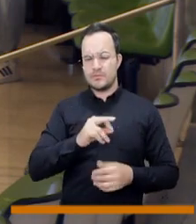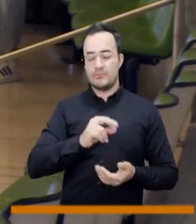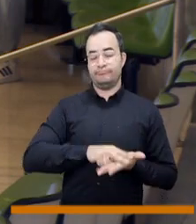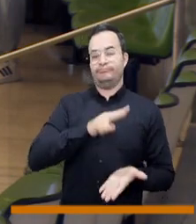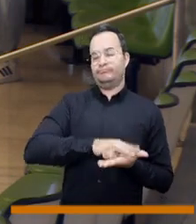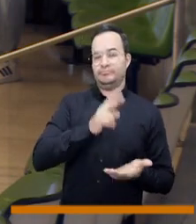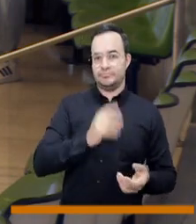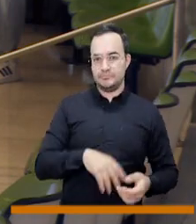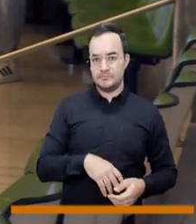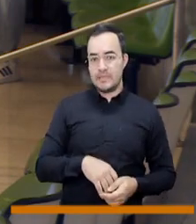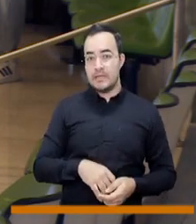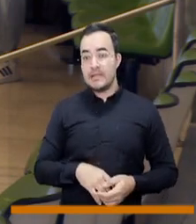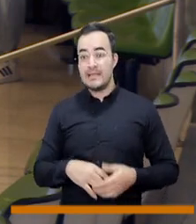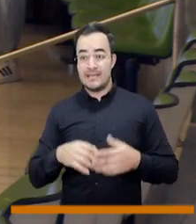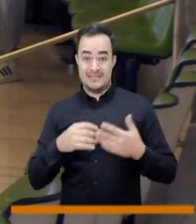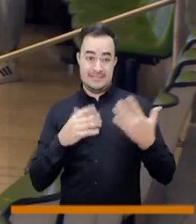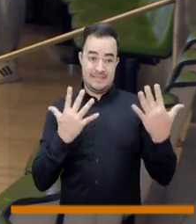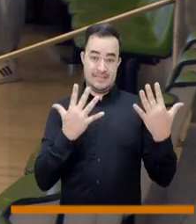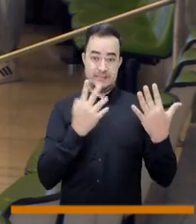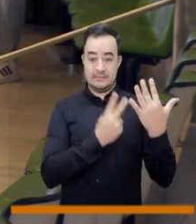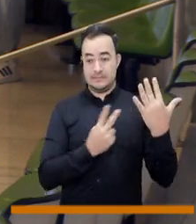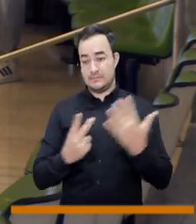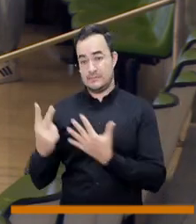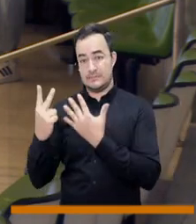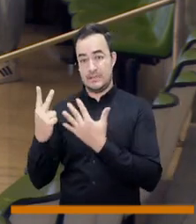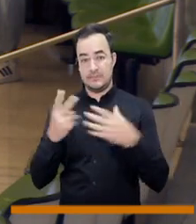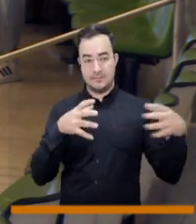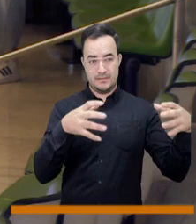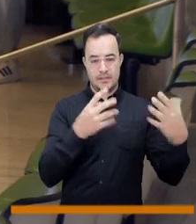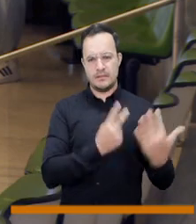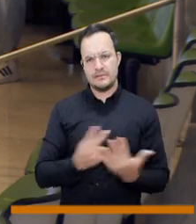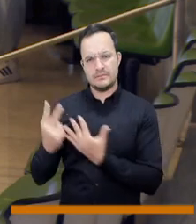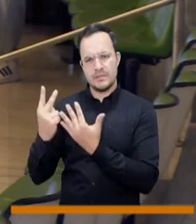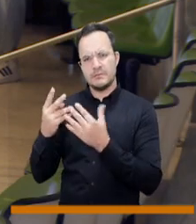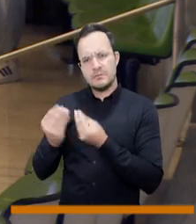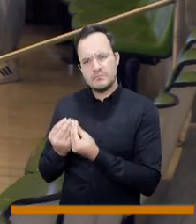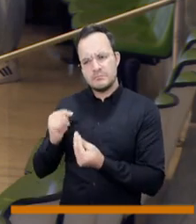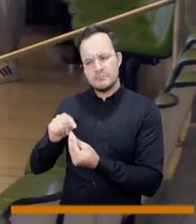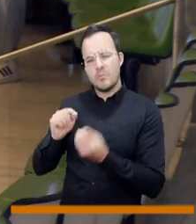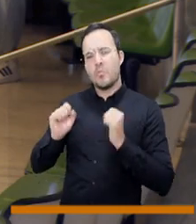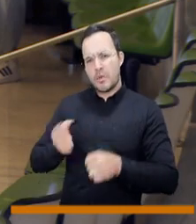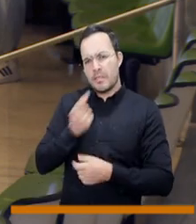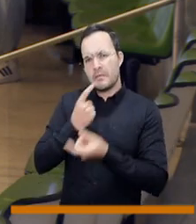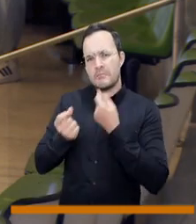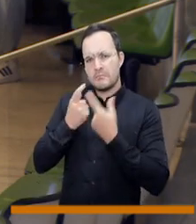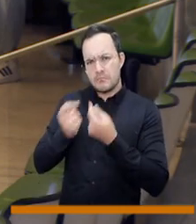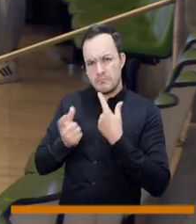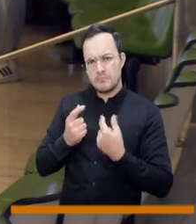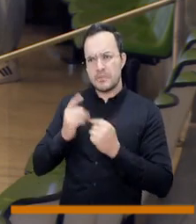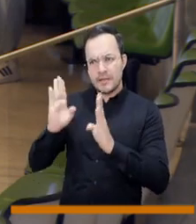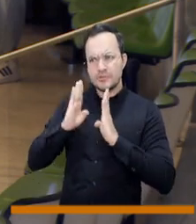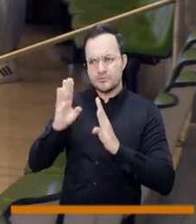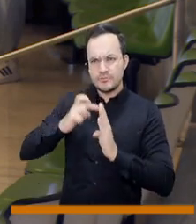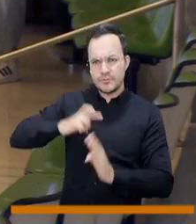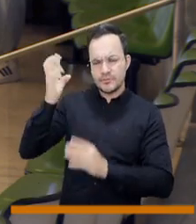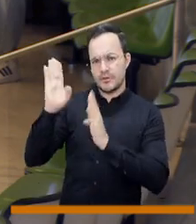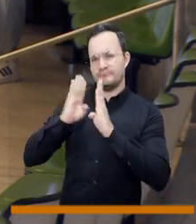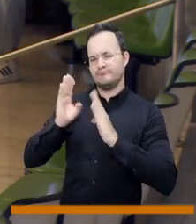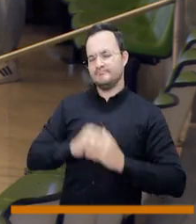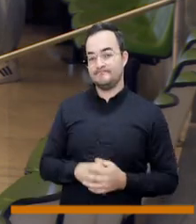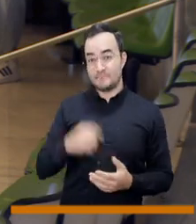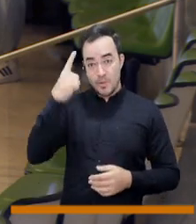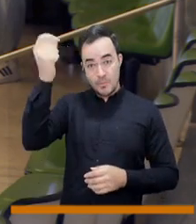presentan convulsiones. 7 de cada 10 pacientes con epilepsia lo pueden controlar con medicamentos y con atención especializada.